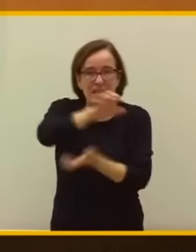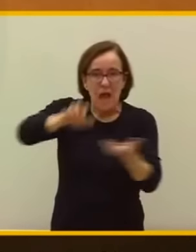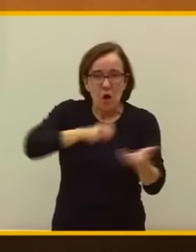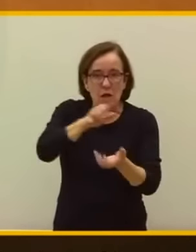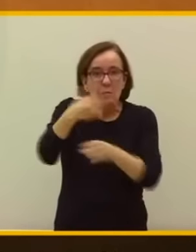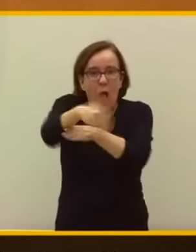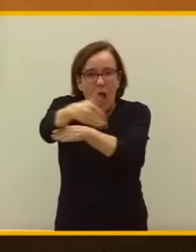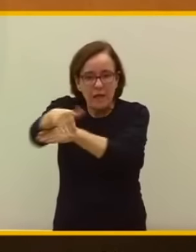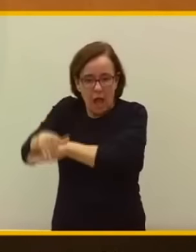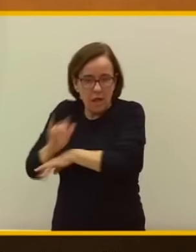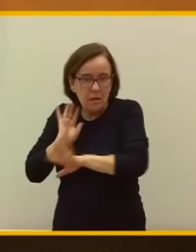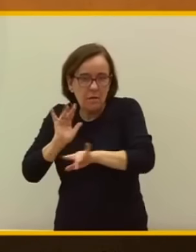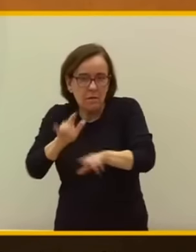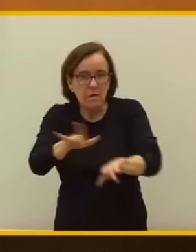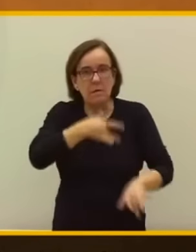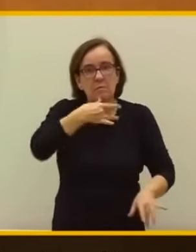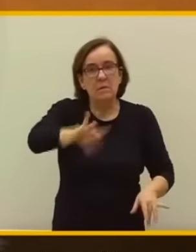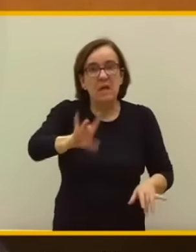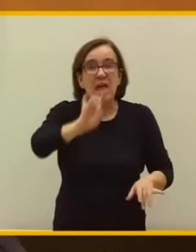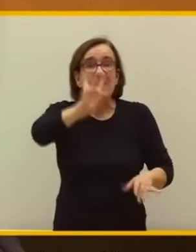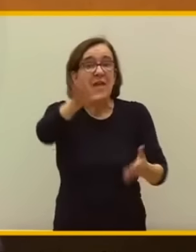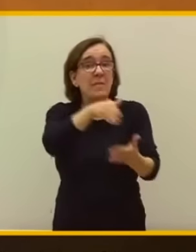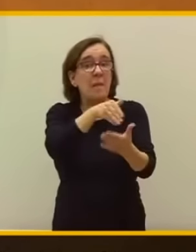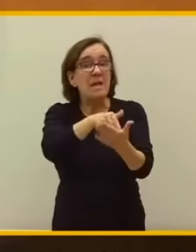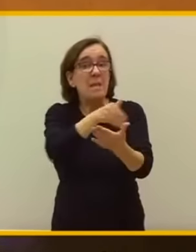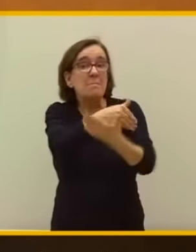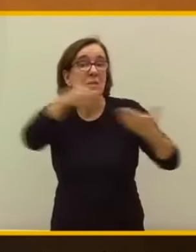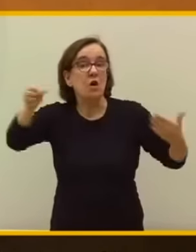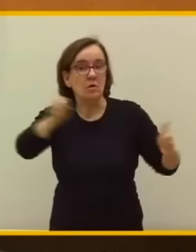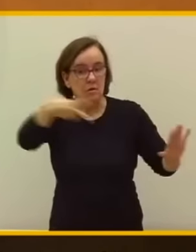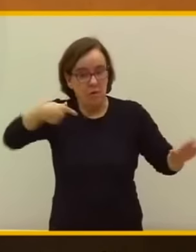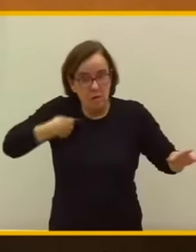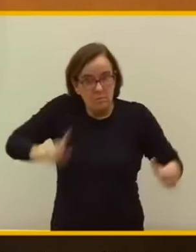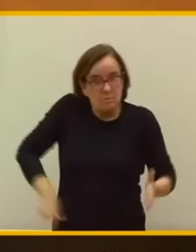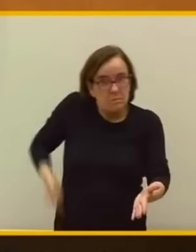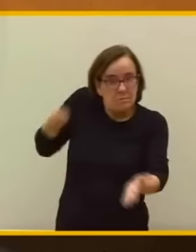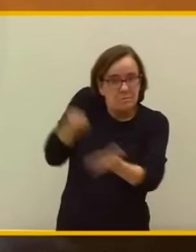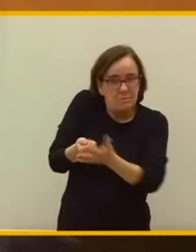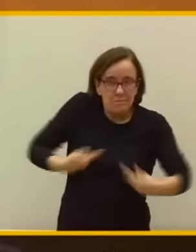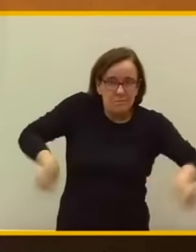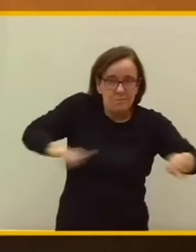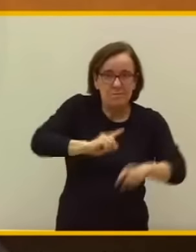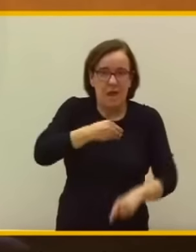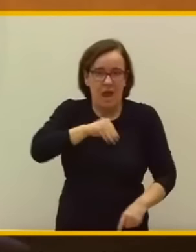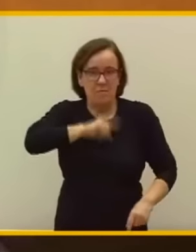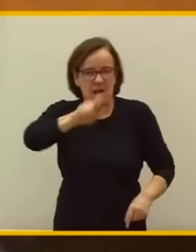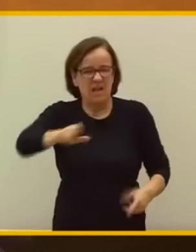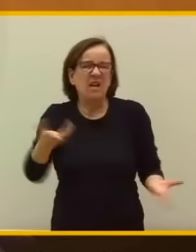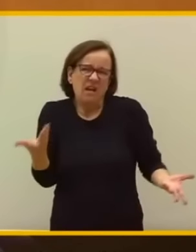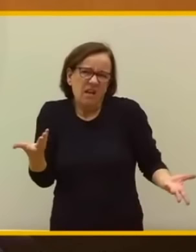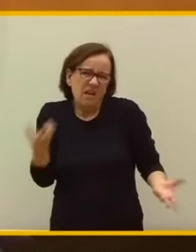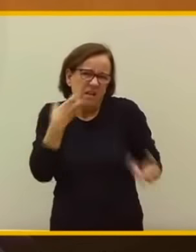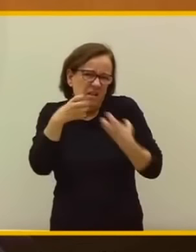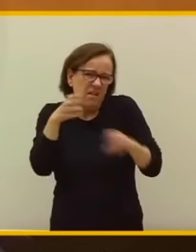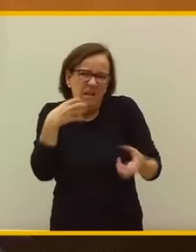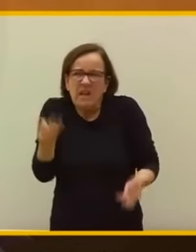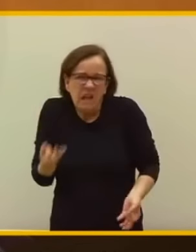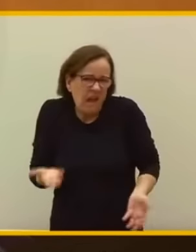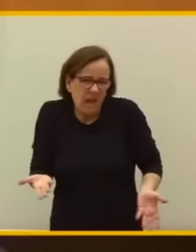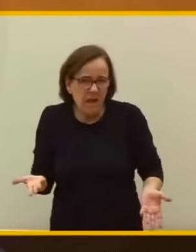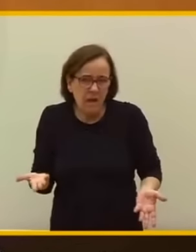Ustedes son a los que les van a perdonar 15.000 millones de euros para hacernoslo pagar a todos los españoles. ¿Ustedes de qué se quejan exactamente?